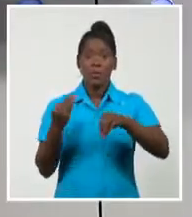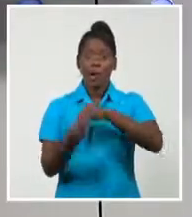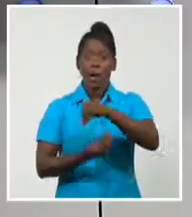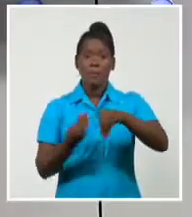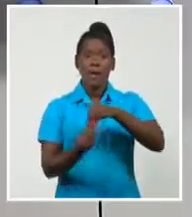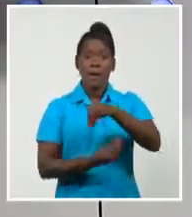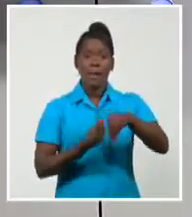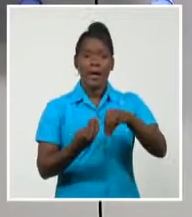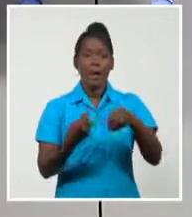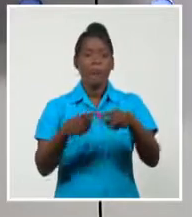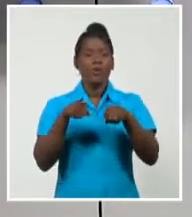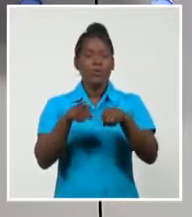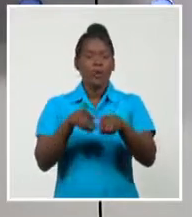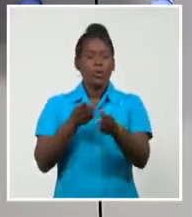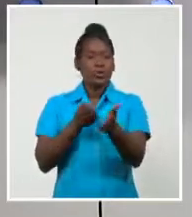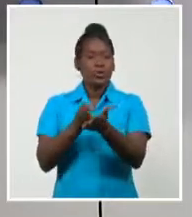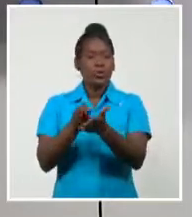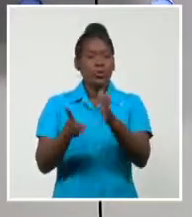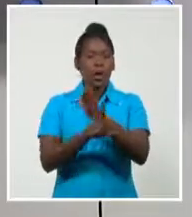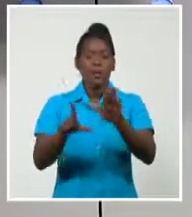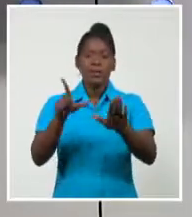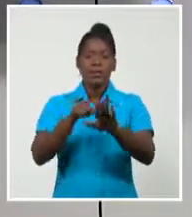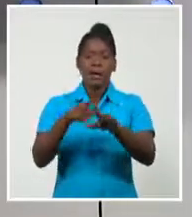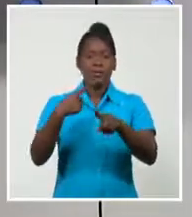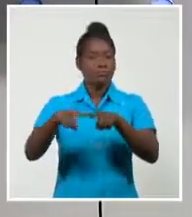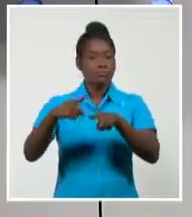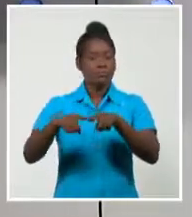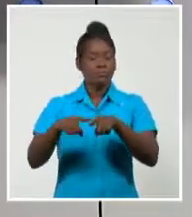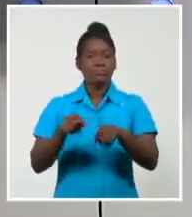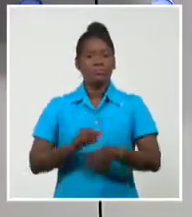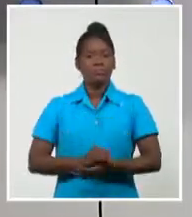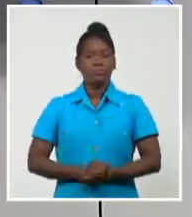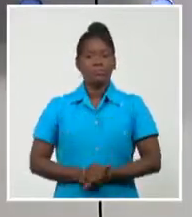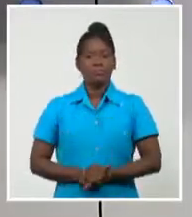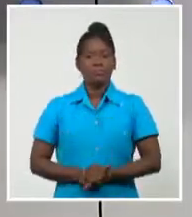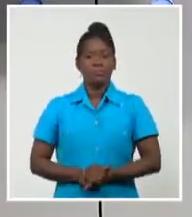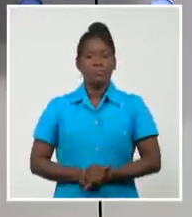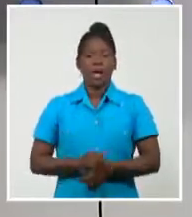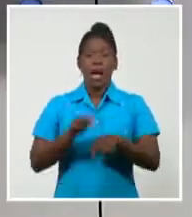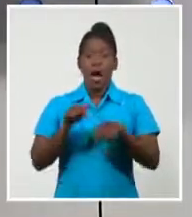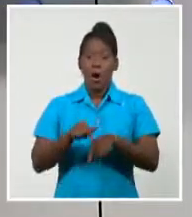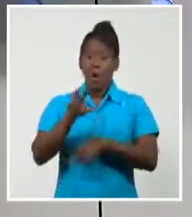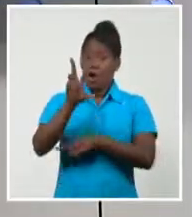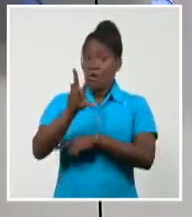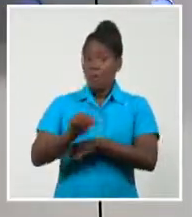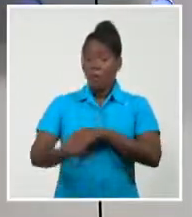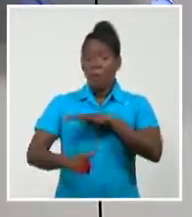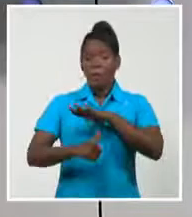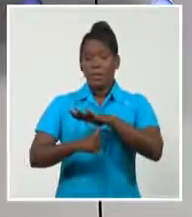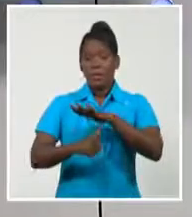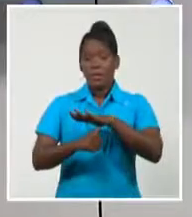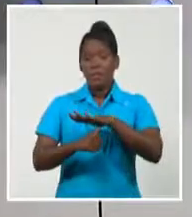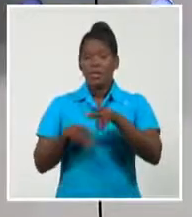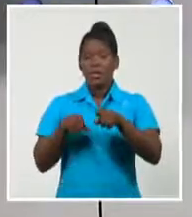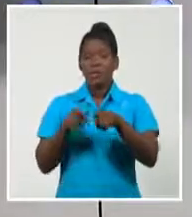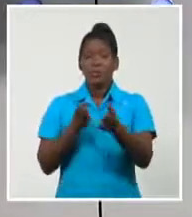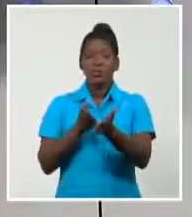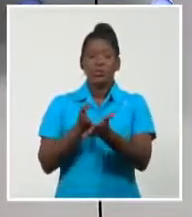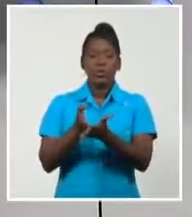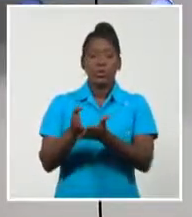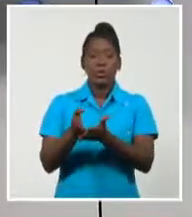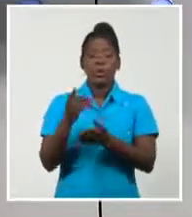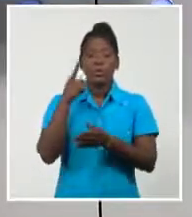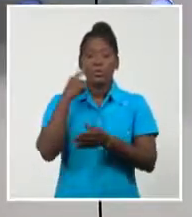relacionados de algún modo con escándalos de corrupción. En el caso de Vizcarra se conocían las fuertes tensiones entre el Congreso